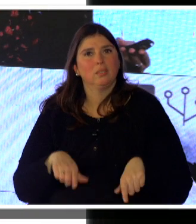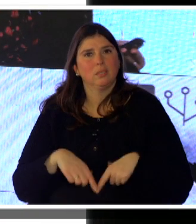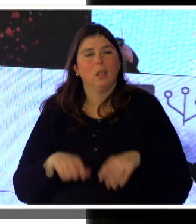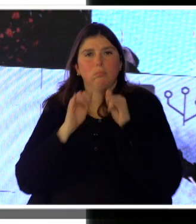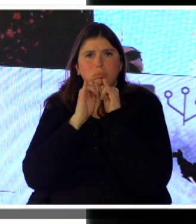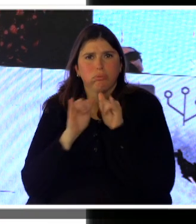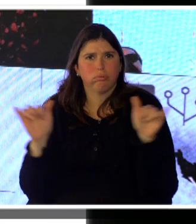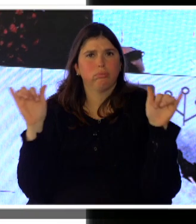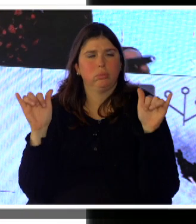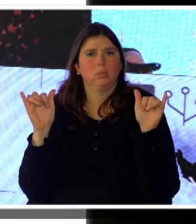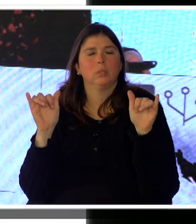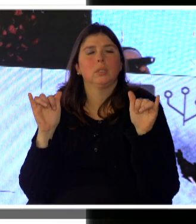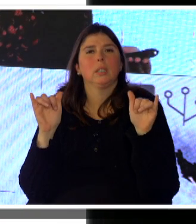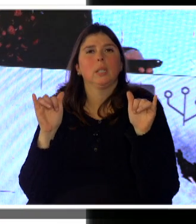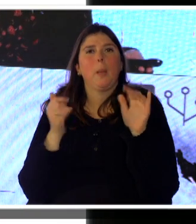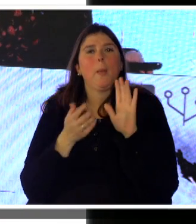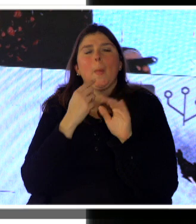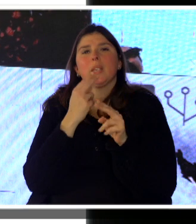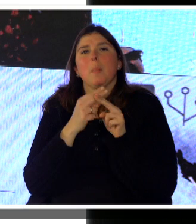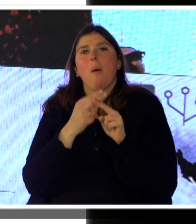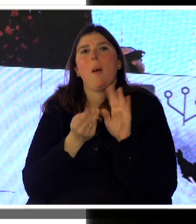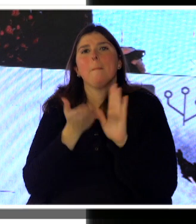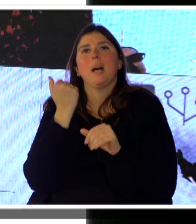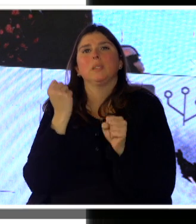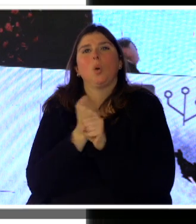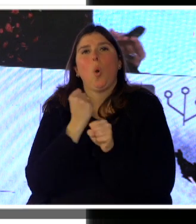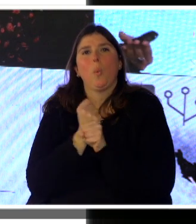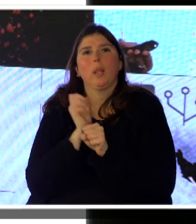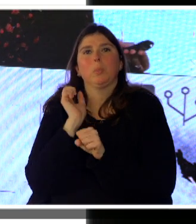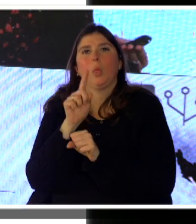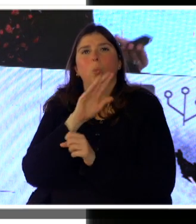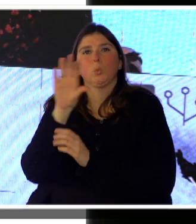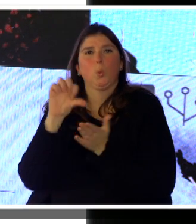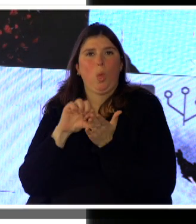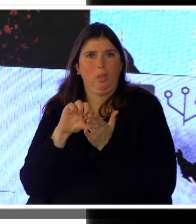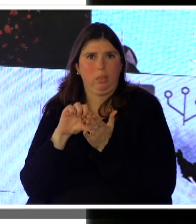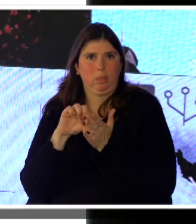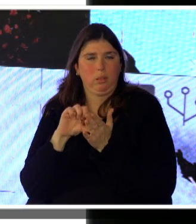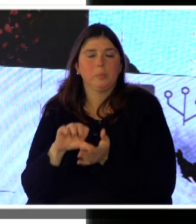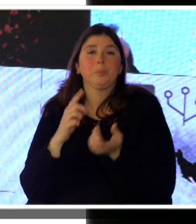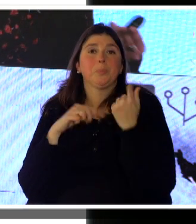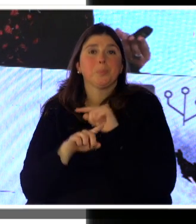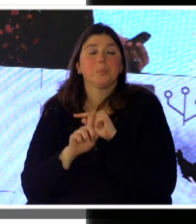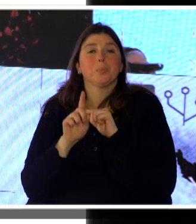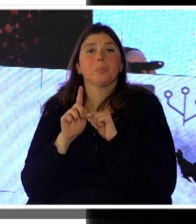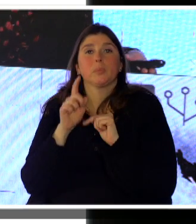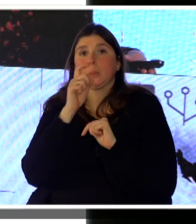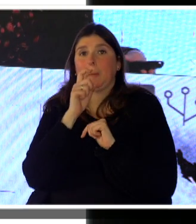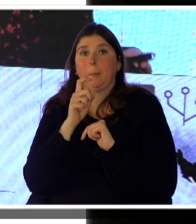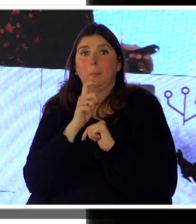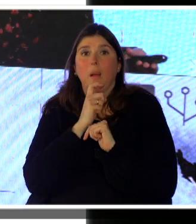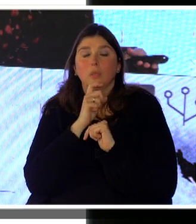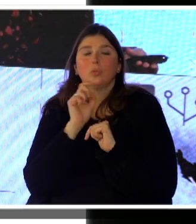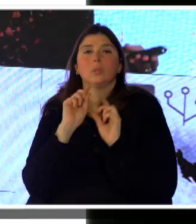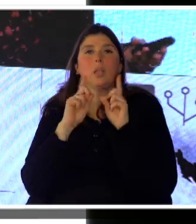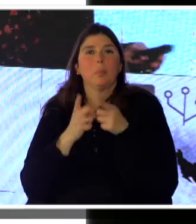una campaña que era más obras para tu ciudad. También en marzo teníamos a los